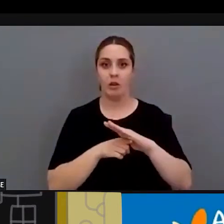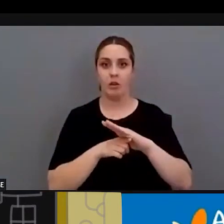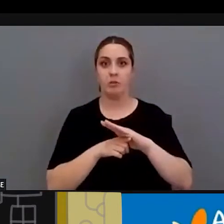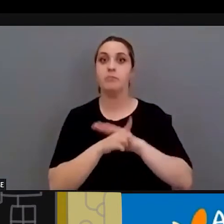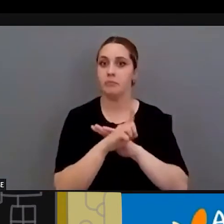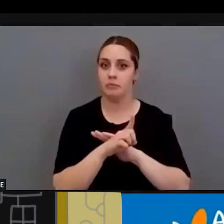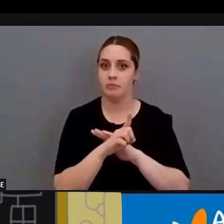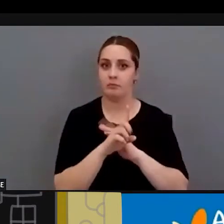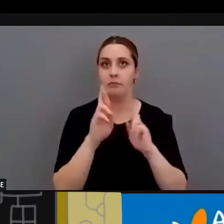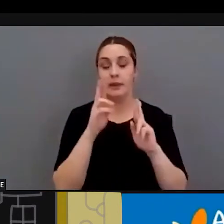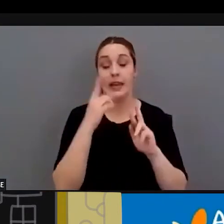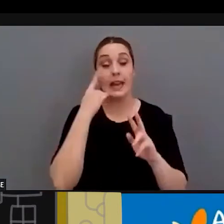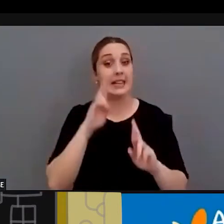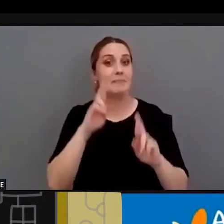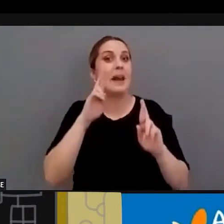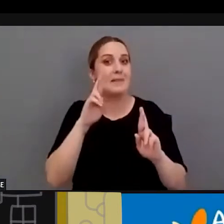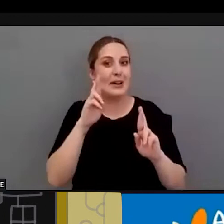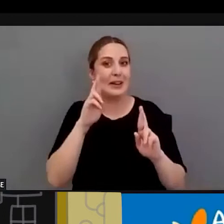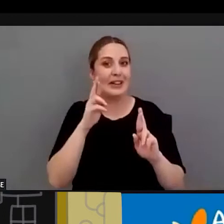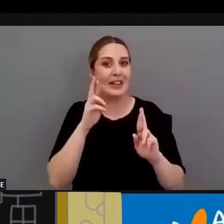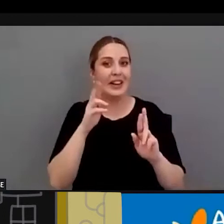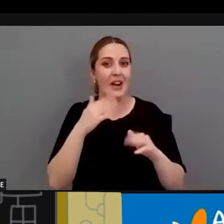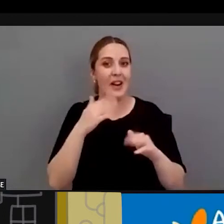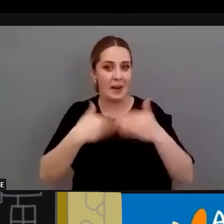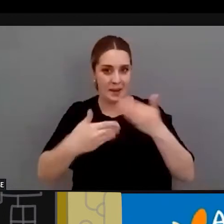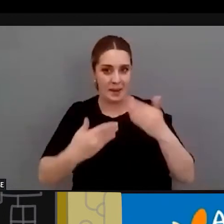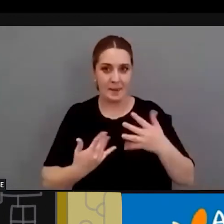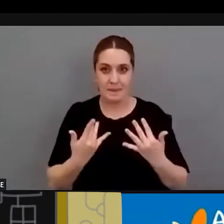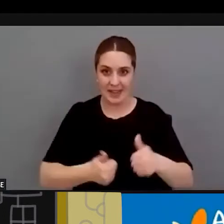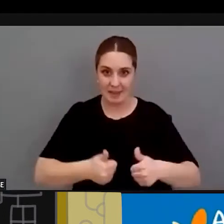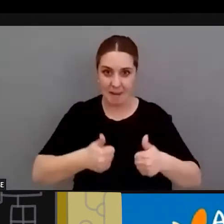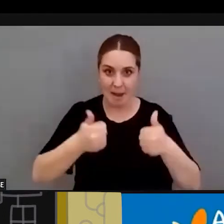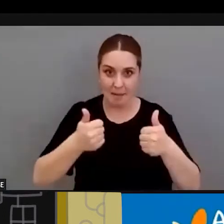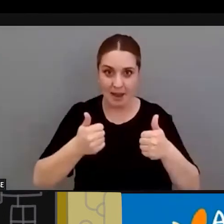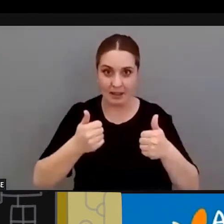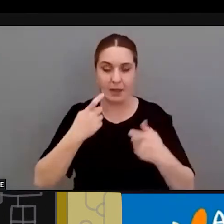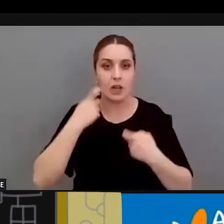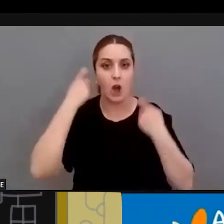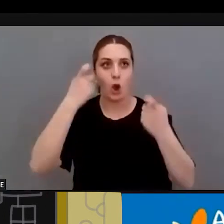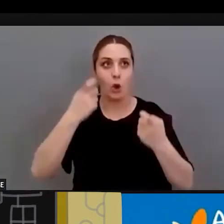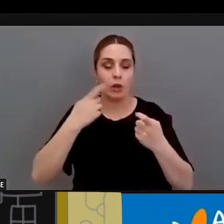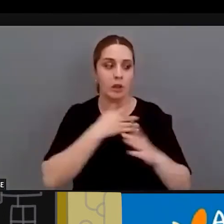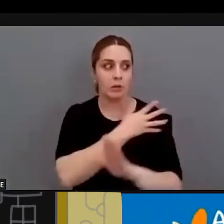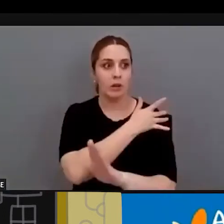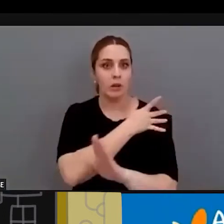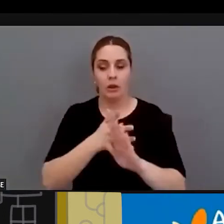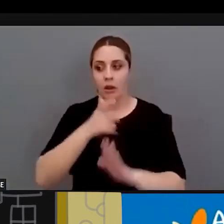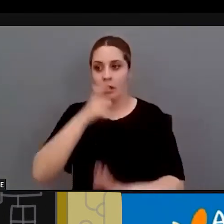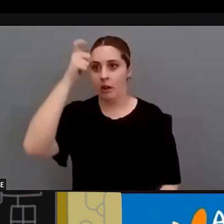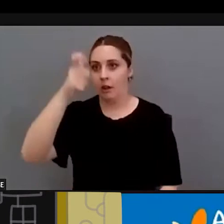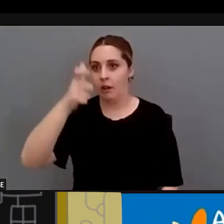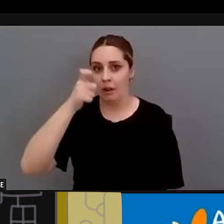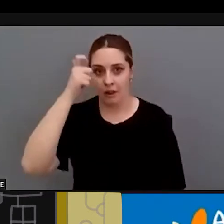más ¿vale? y cruzo los dedos para que vayamos más deprisa todavía no nos cueste todo este tiempo ¿no? no nos cueste